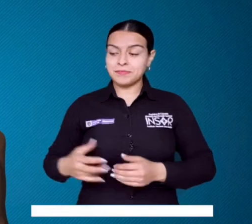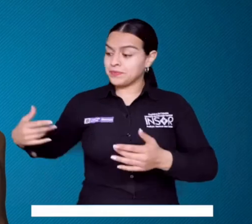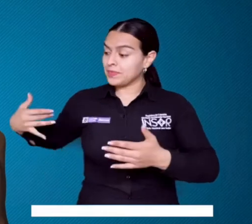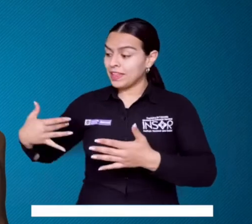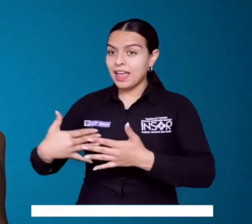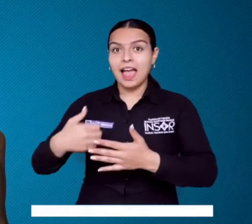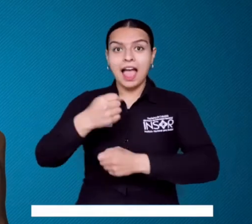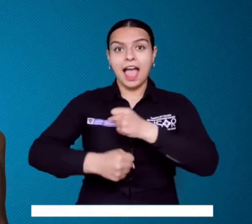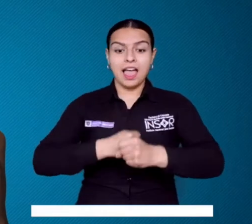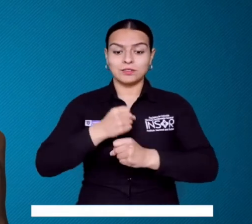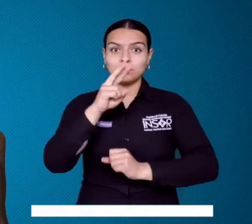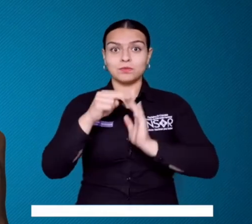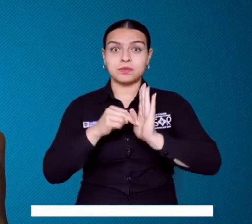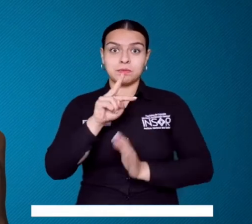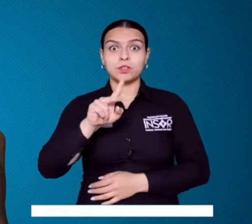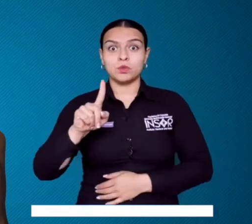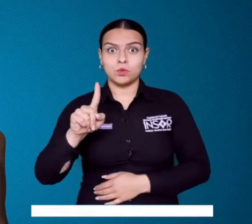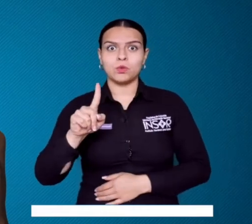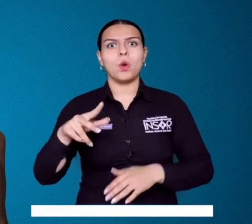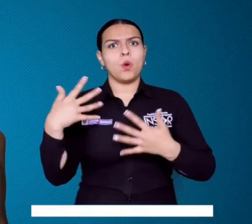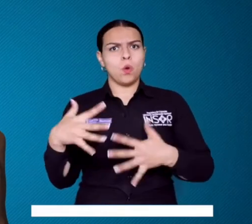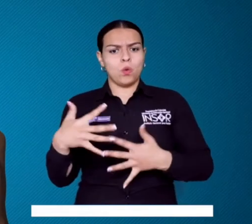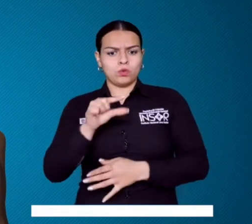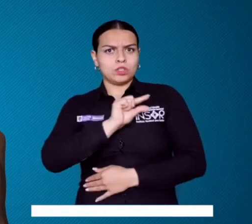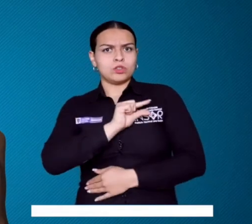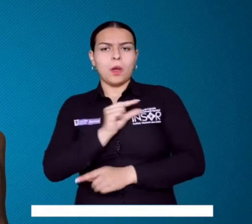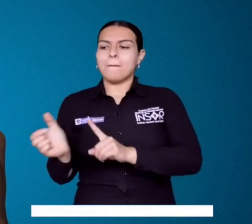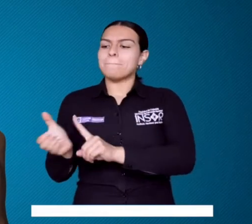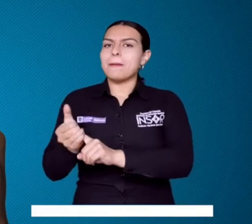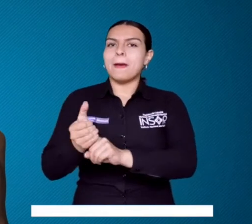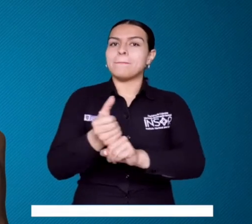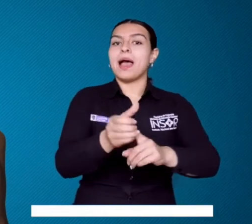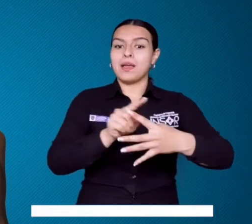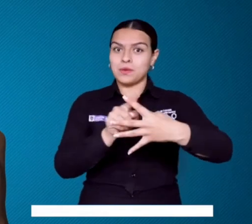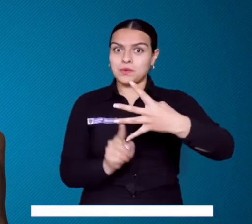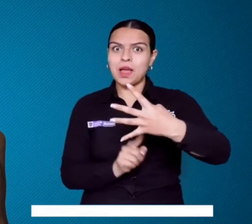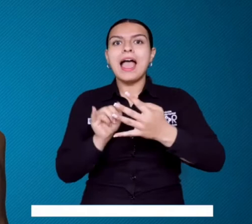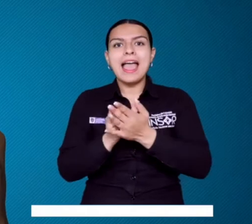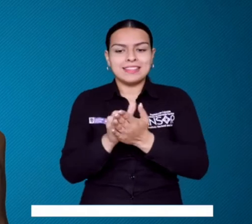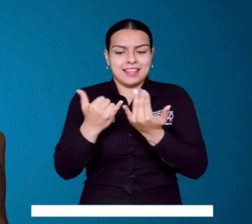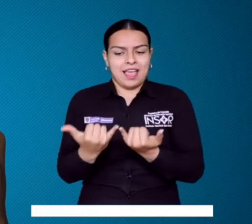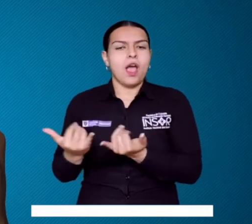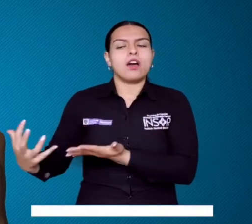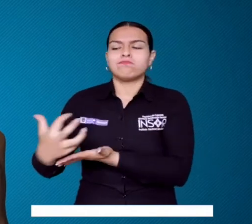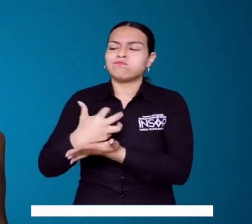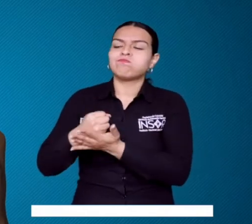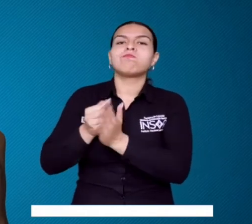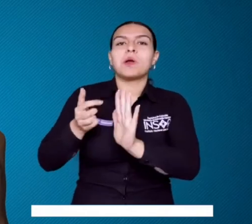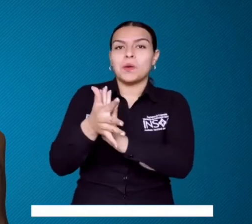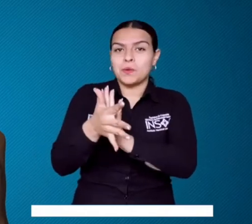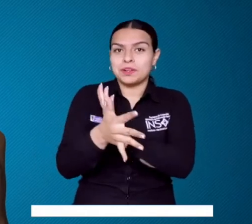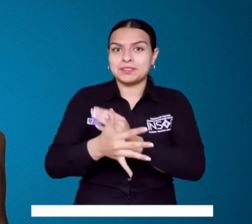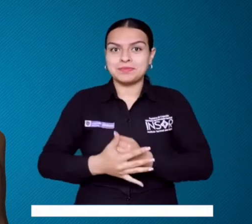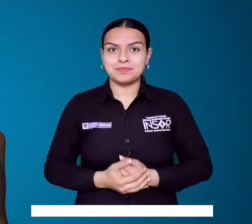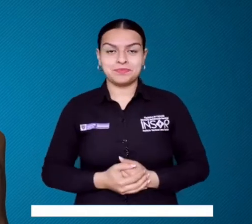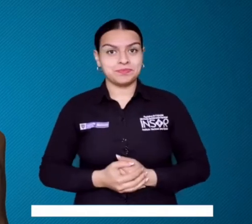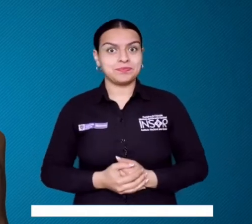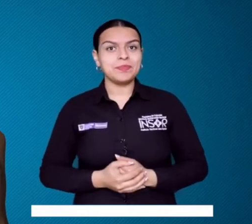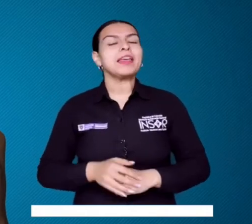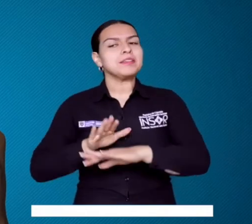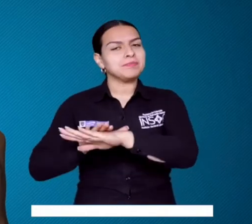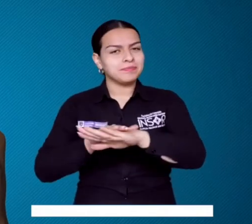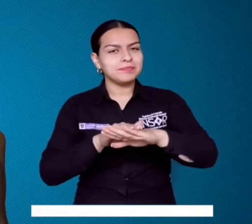Para la Vigencia 2021, el Instituto Nacional para Soros alcanzó cuatro logros importantes que queremos compartir en el marco de este ejercicio de remisión de cuartos.